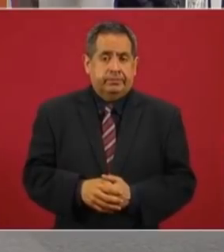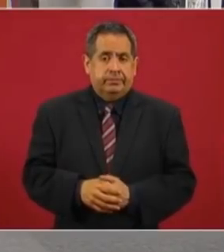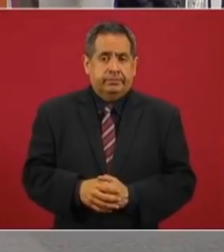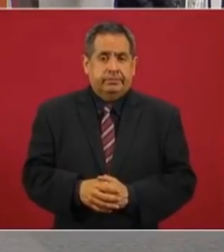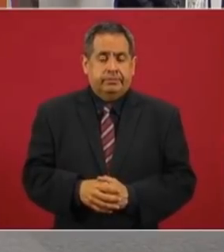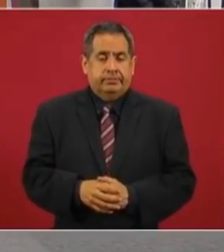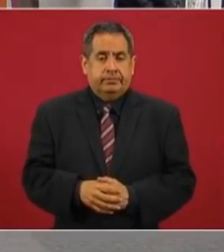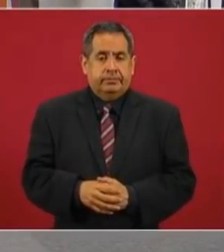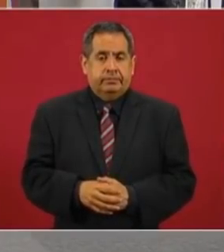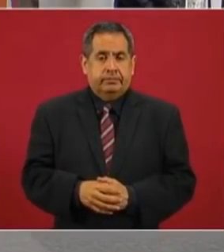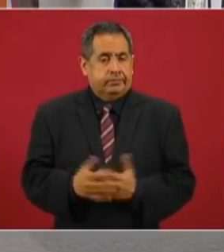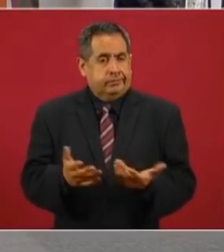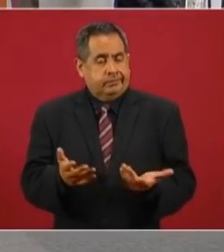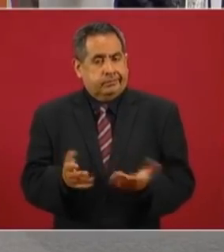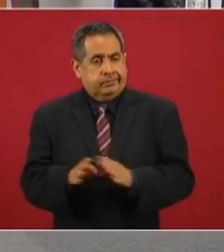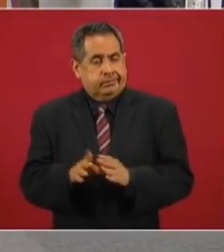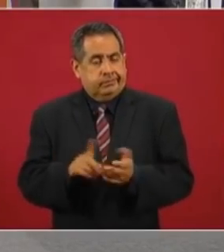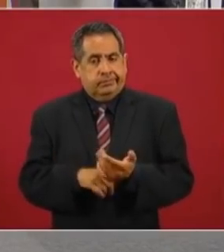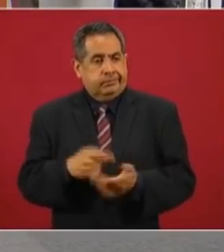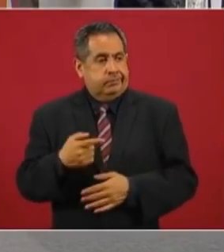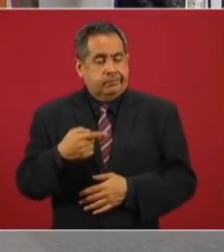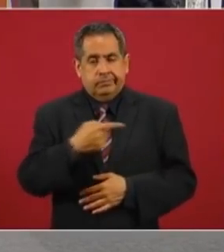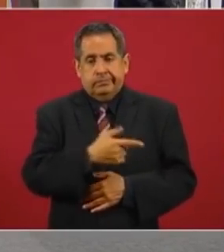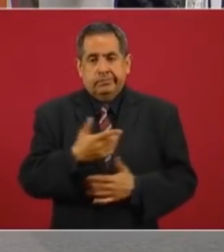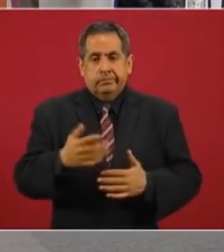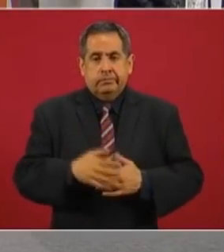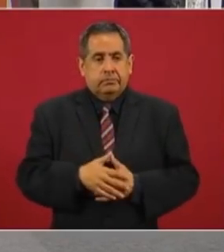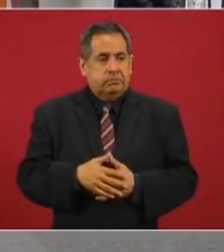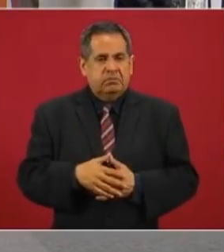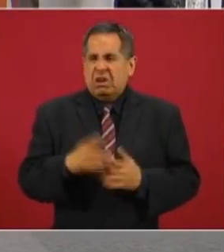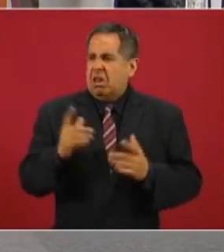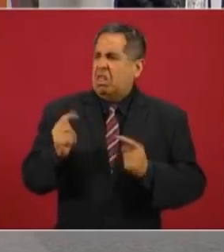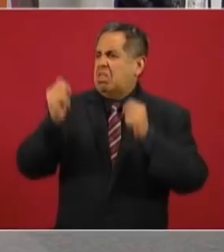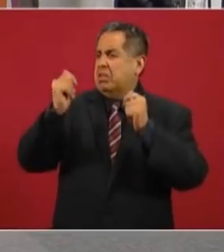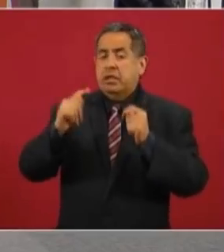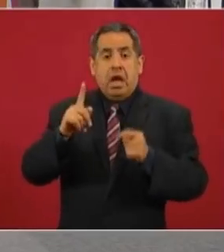¿Cómo se toma una presa?